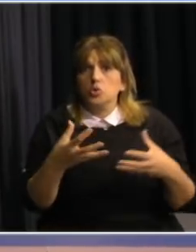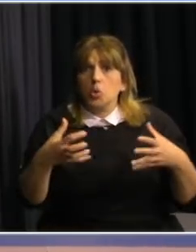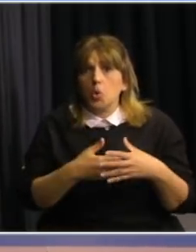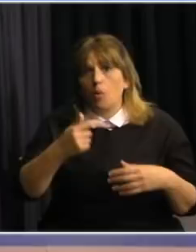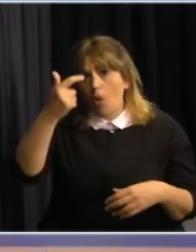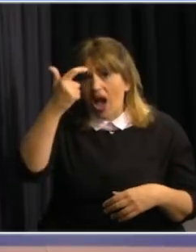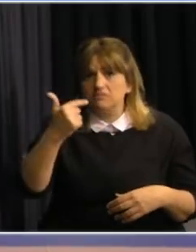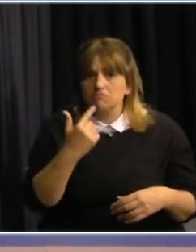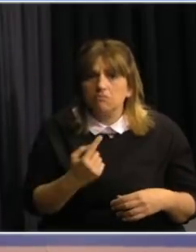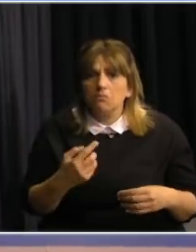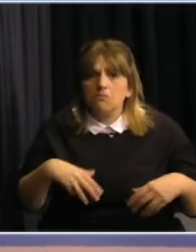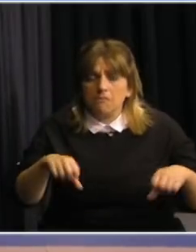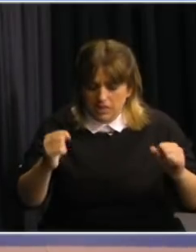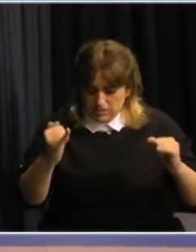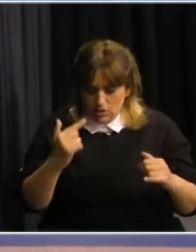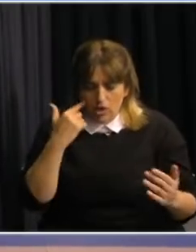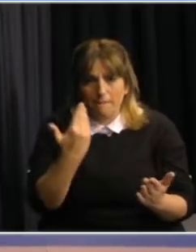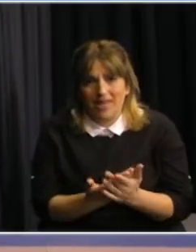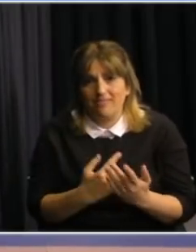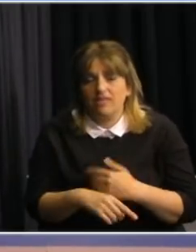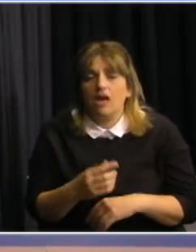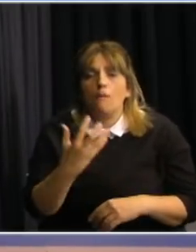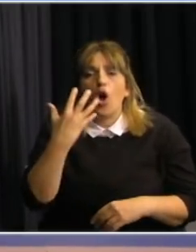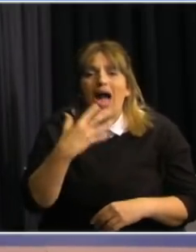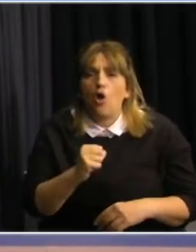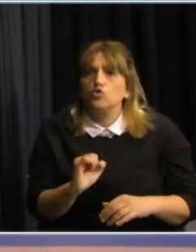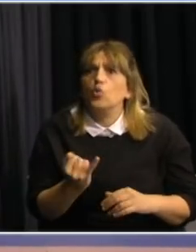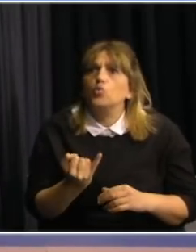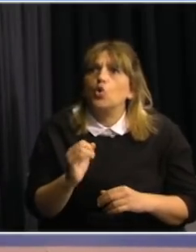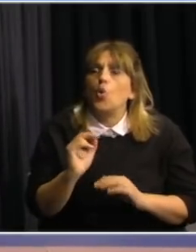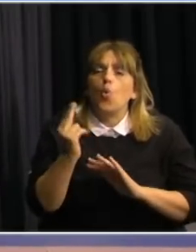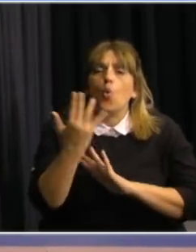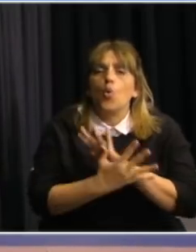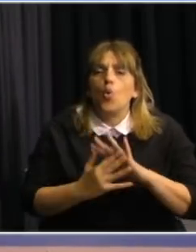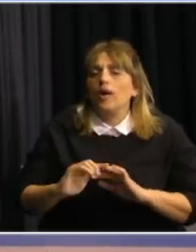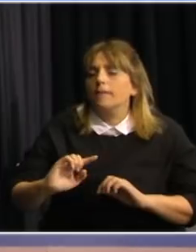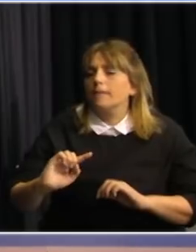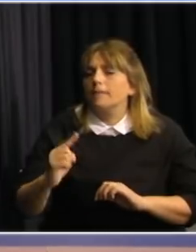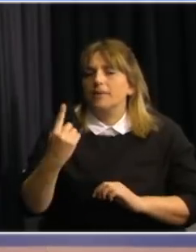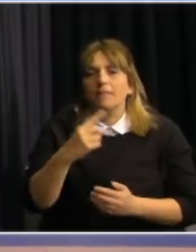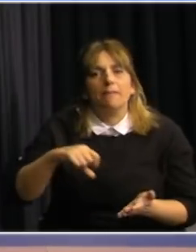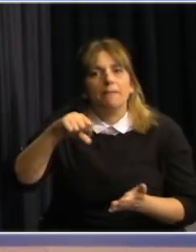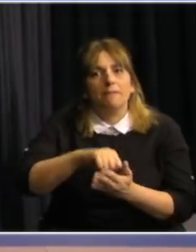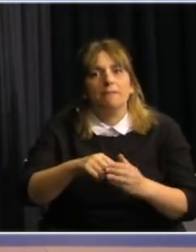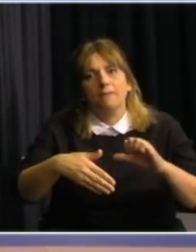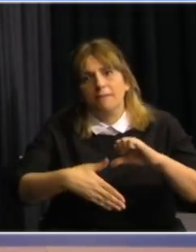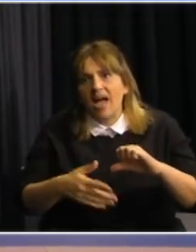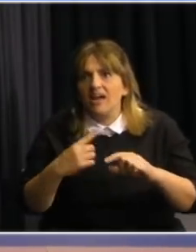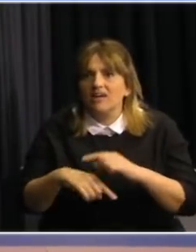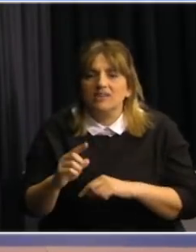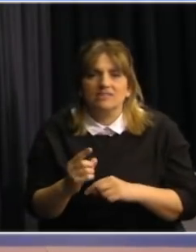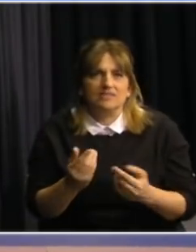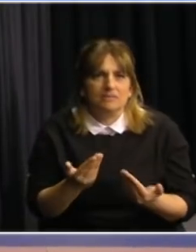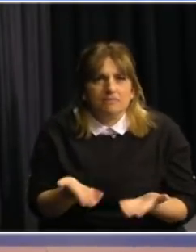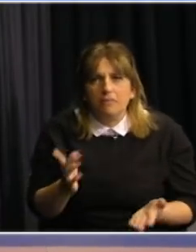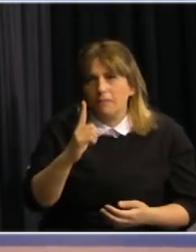lo que nosotros planteamos en agosto de hecho Uruguay fue el primer país de las Américas que abrió las escuelas en mayo bueno, mayo,